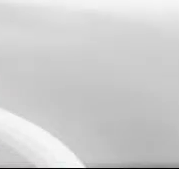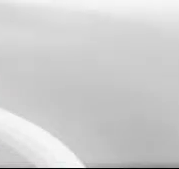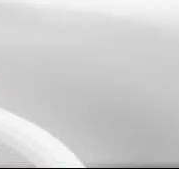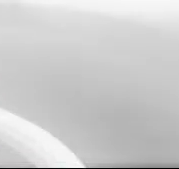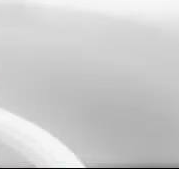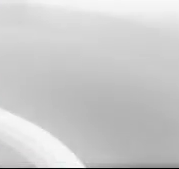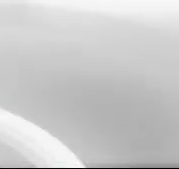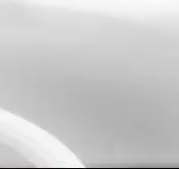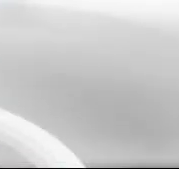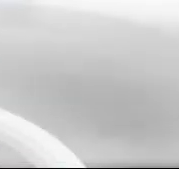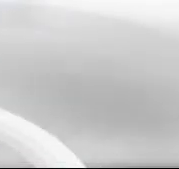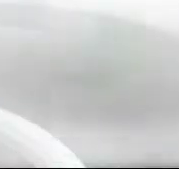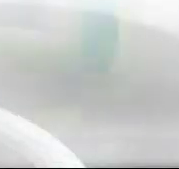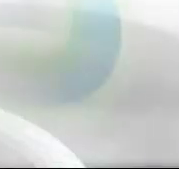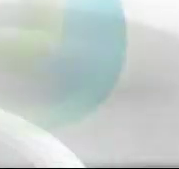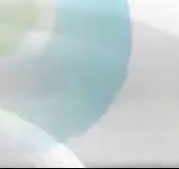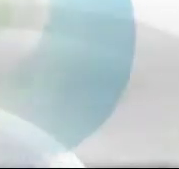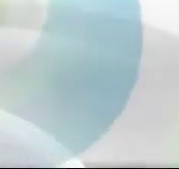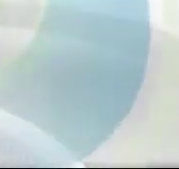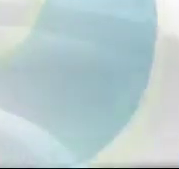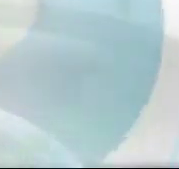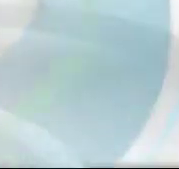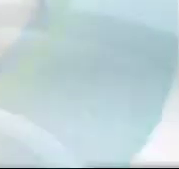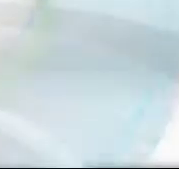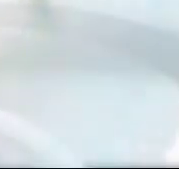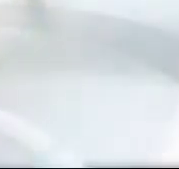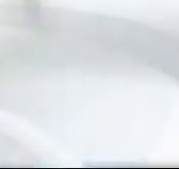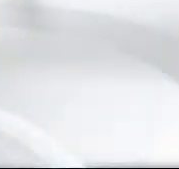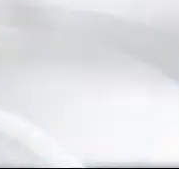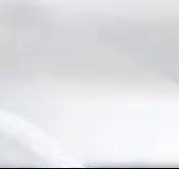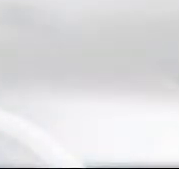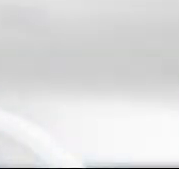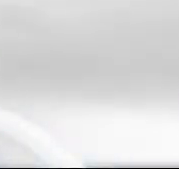¡Gracias! ¡Gracias!